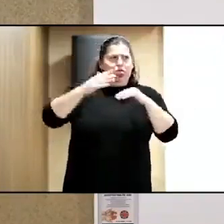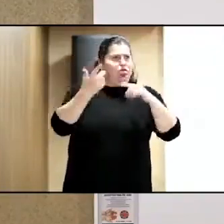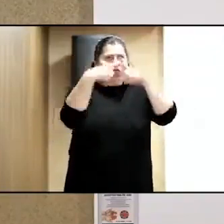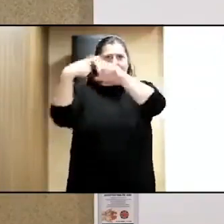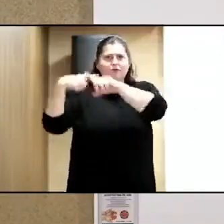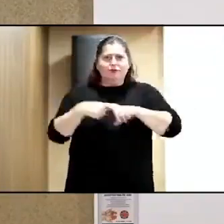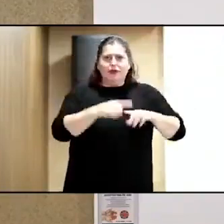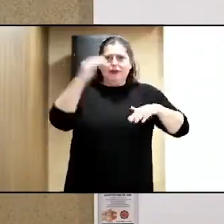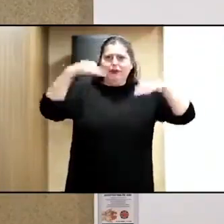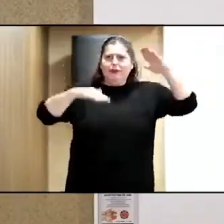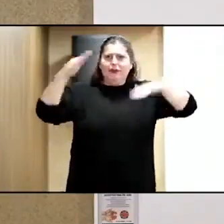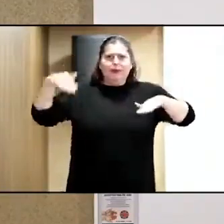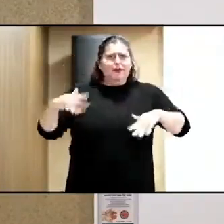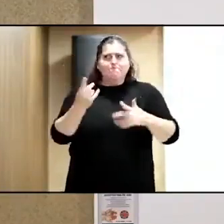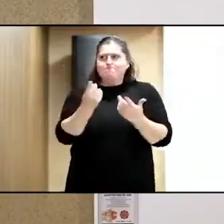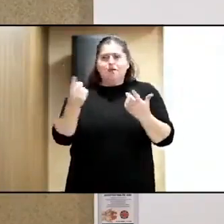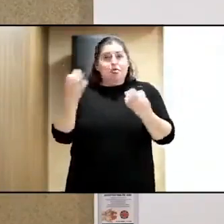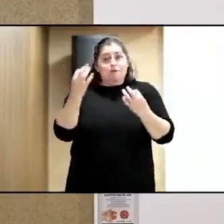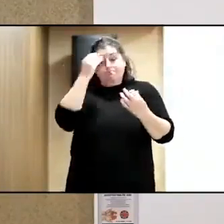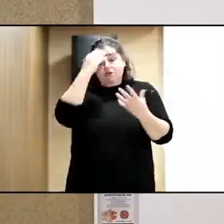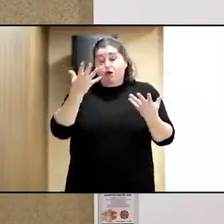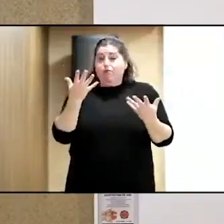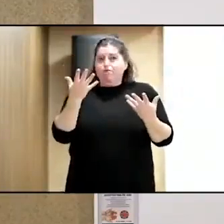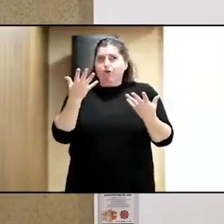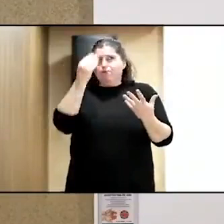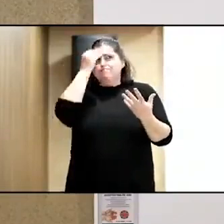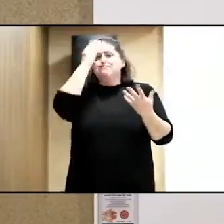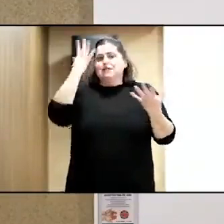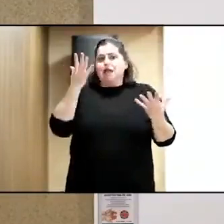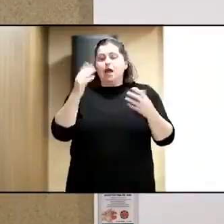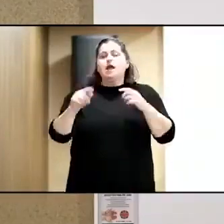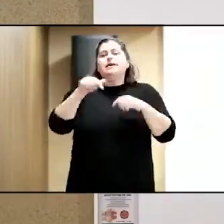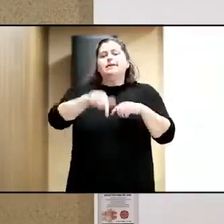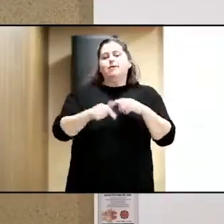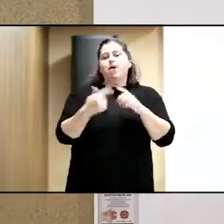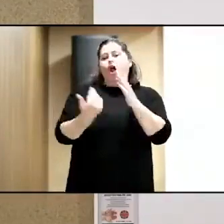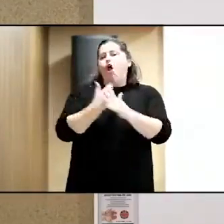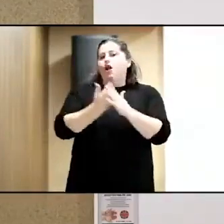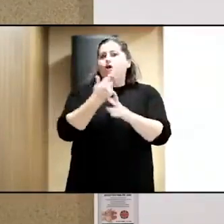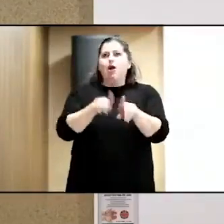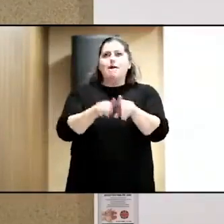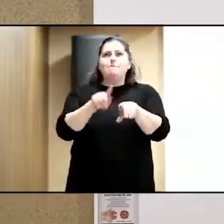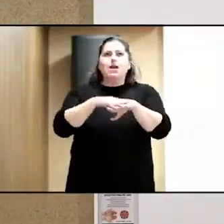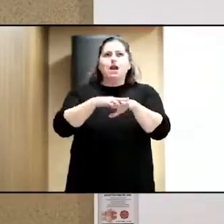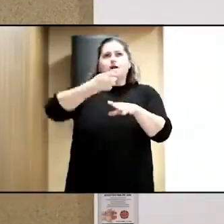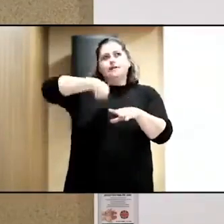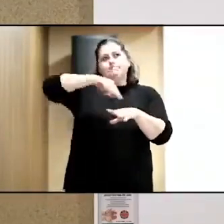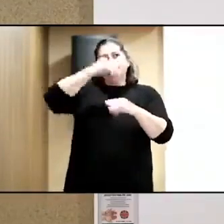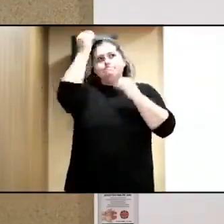Entonces, estas jornadas creo que vienen a ser un punto de reflexión sobre esto precisamente.